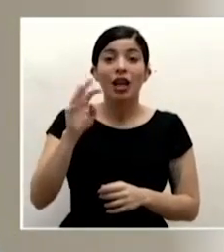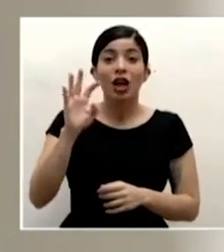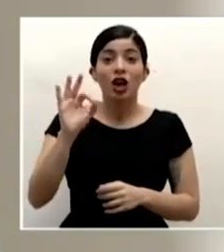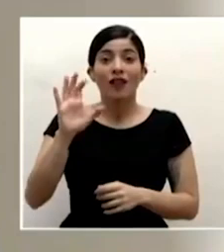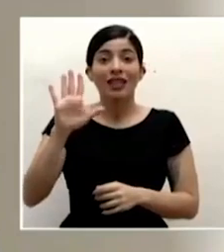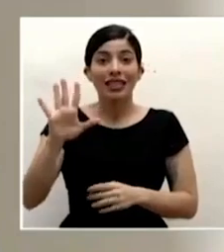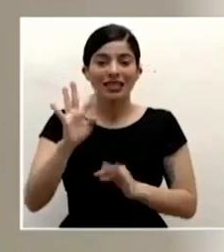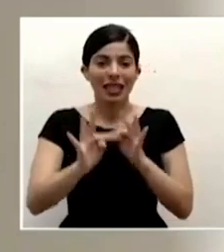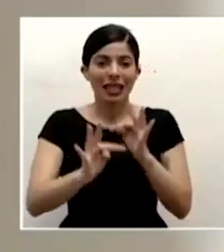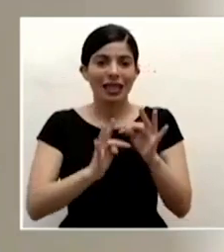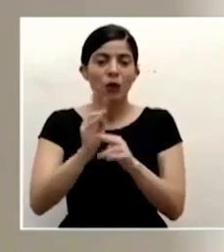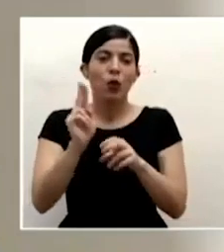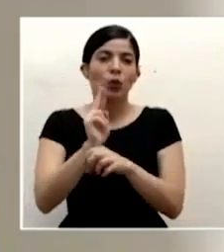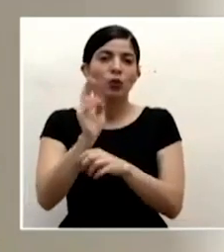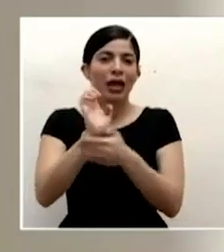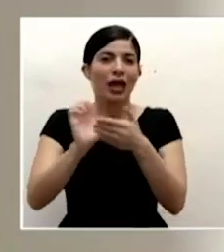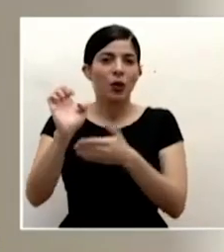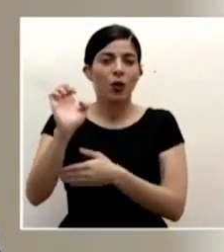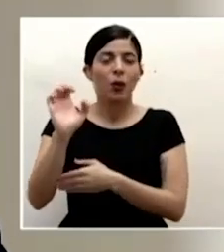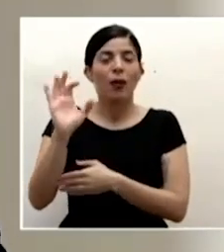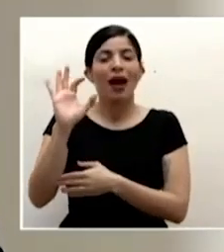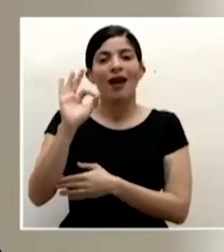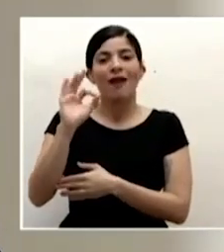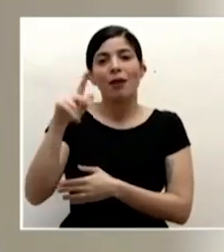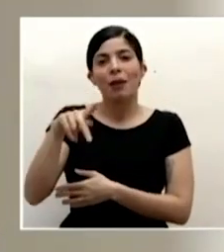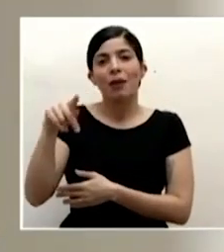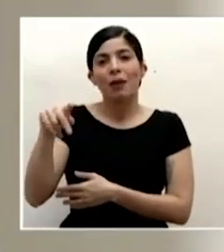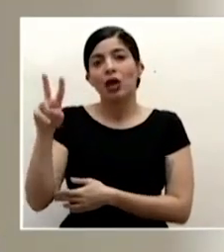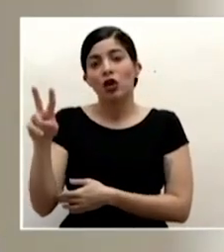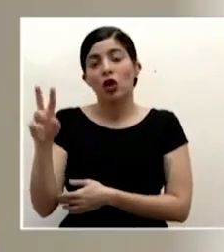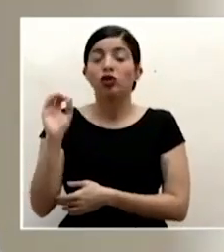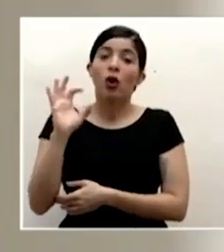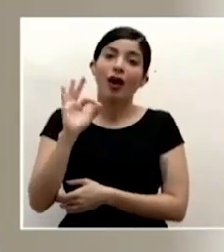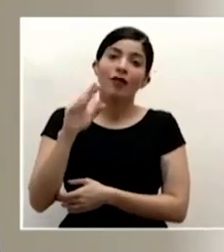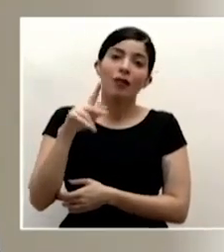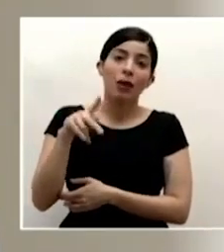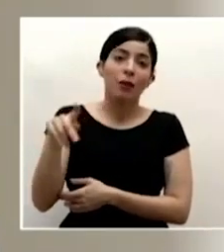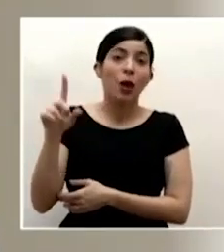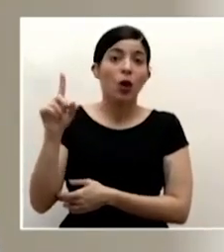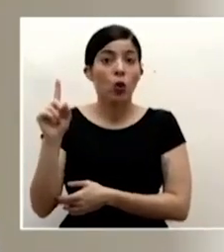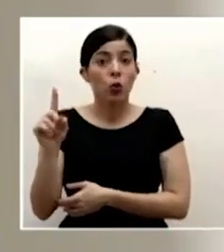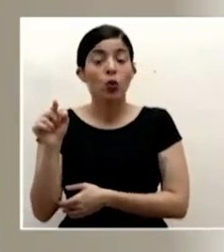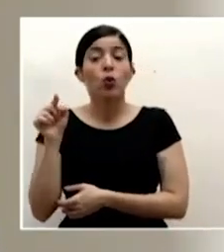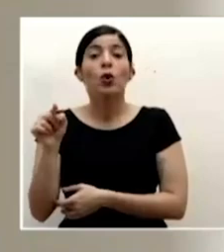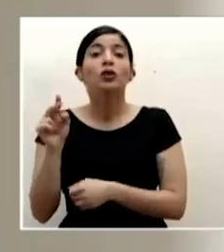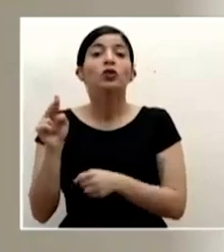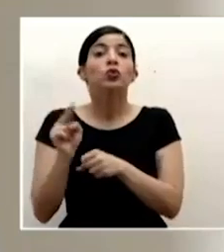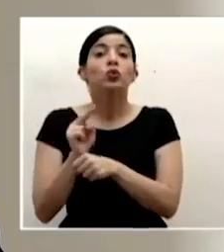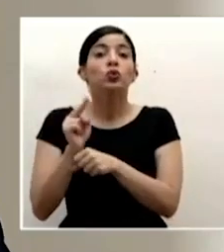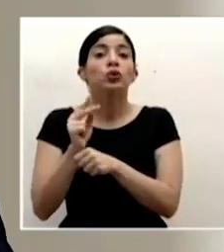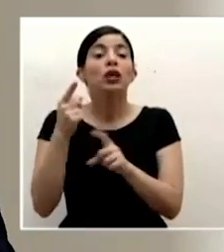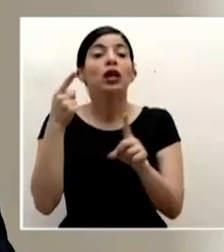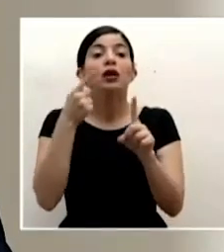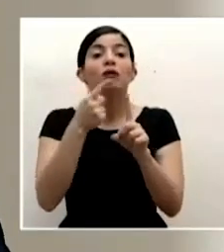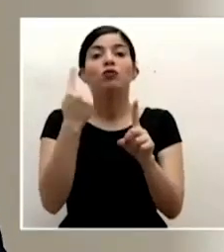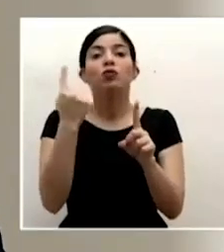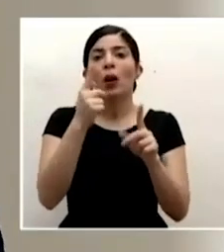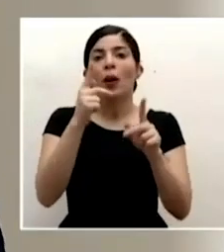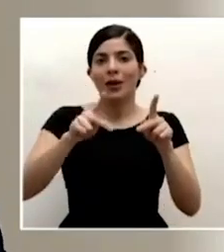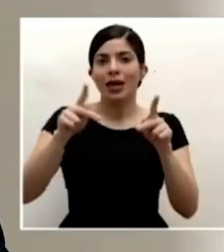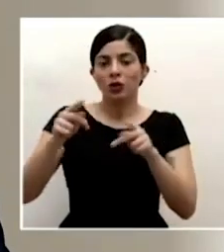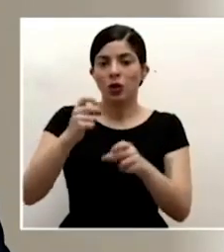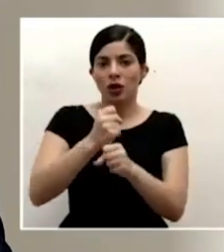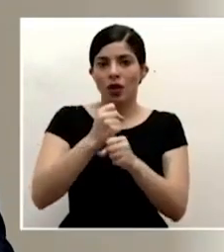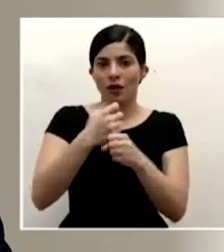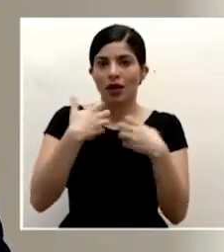las que usan en Europa que son los FPP2 o 1 son recomendados para principalmente personal de que trabaja en los servicios de salud